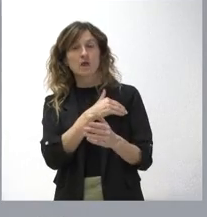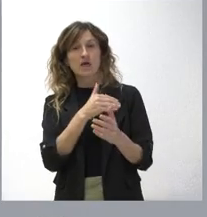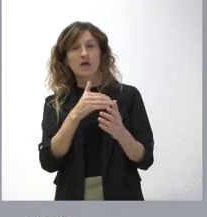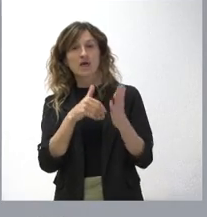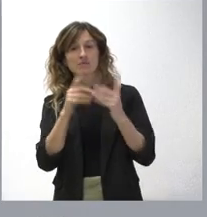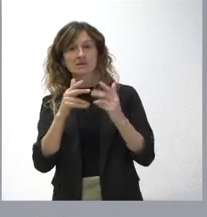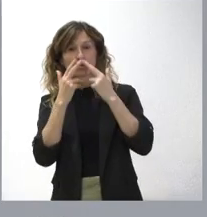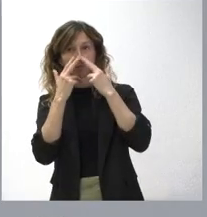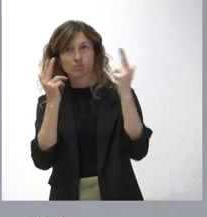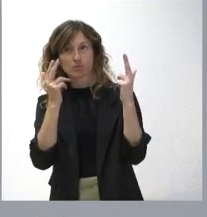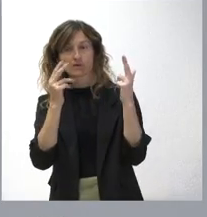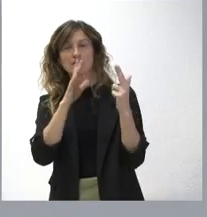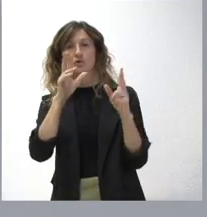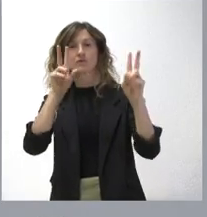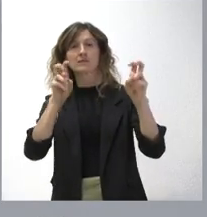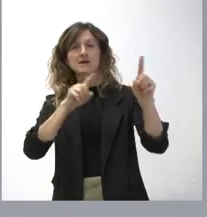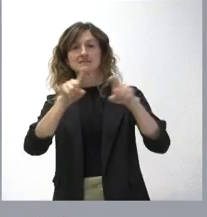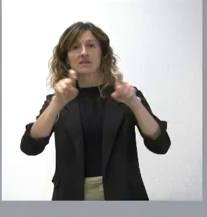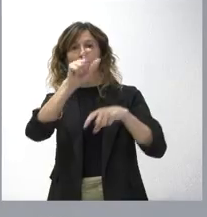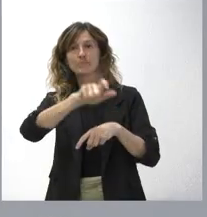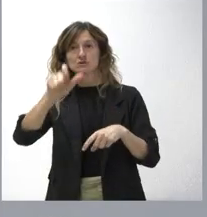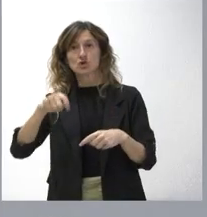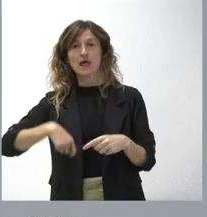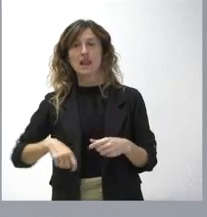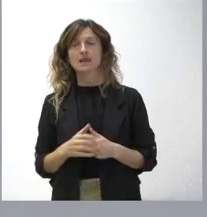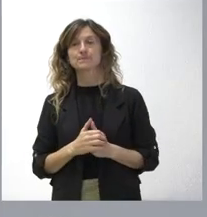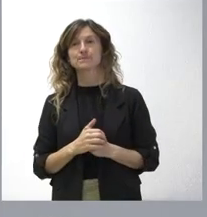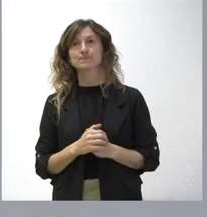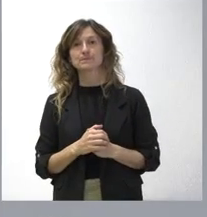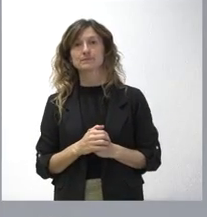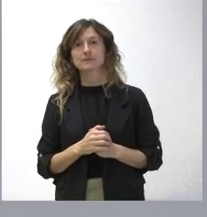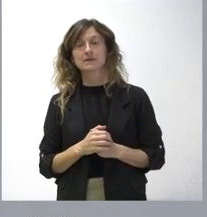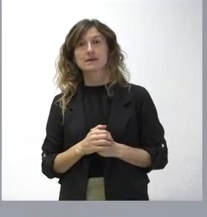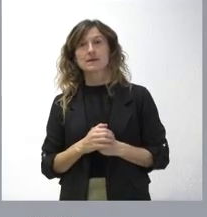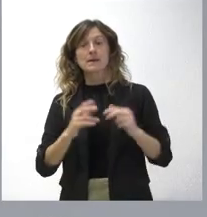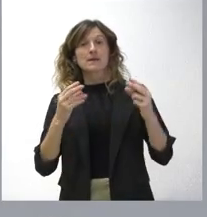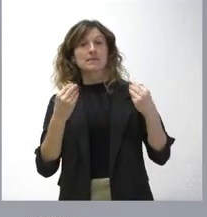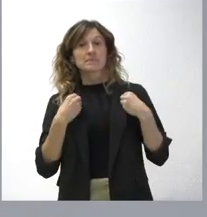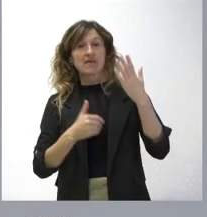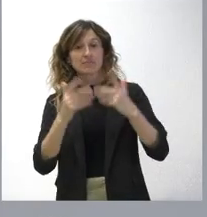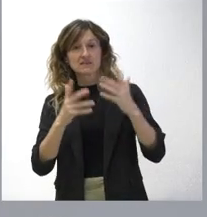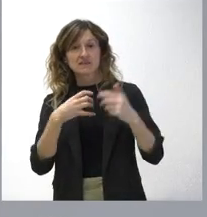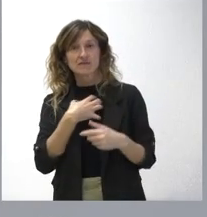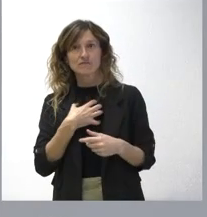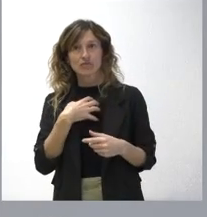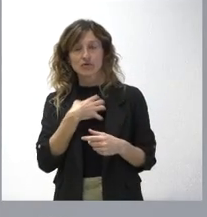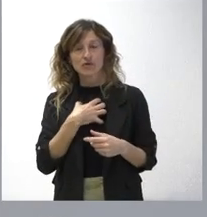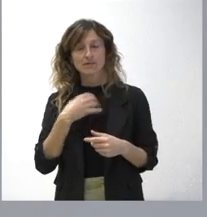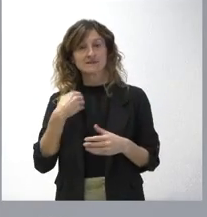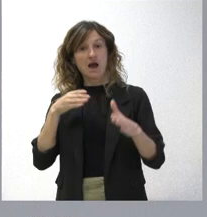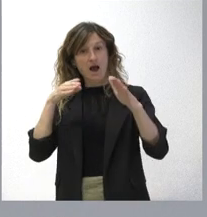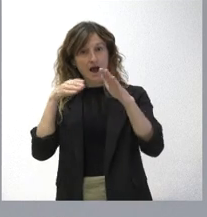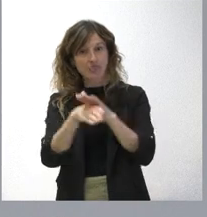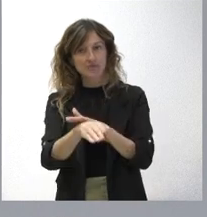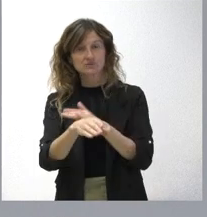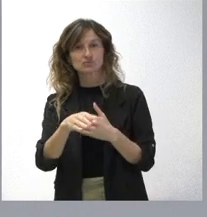respecto a la selección de personal. Durante la vida administrativa del funcionario, una vez que ha accedido a la Administración,